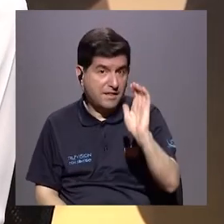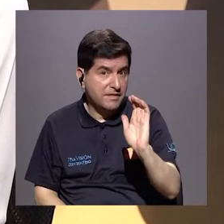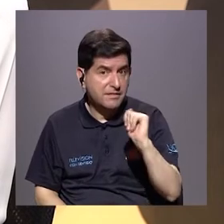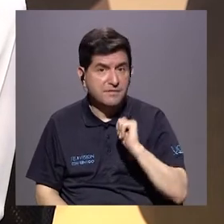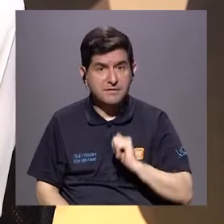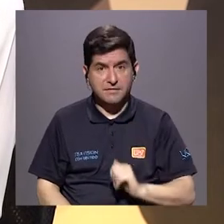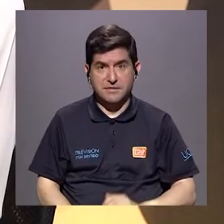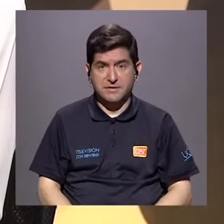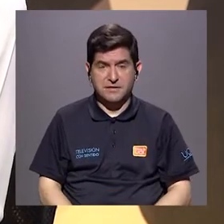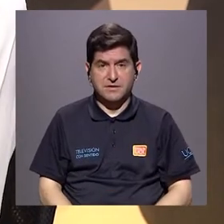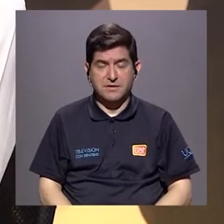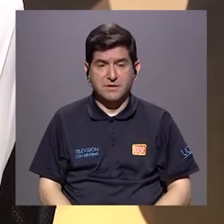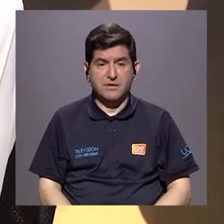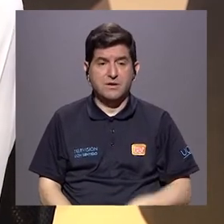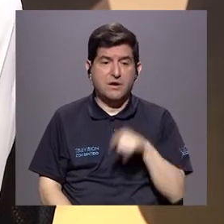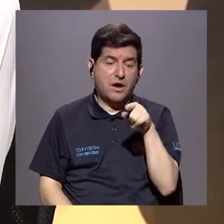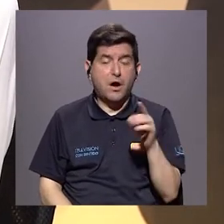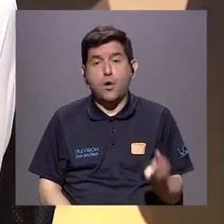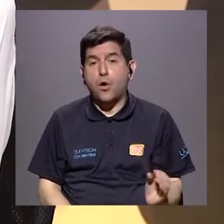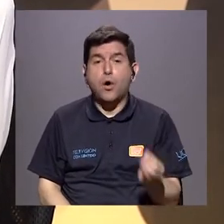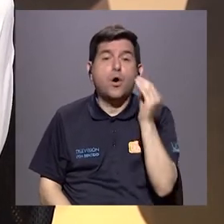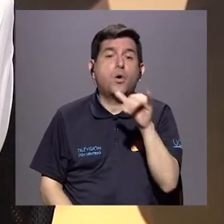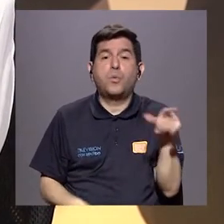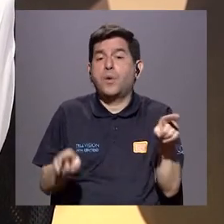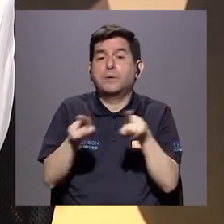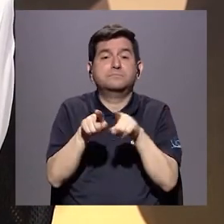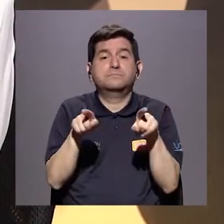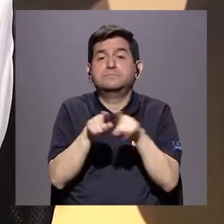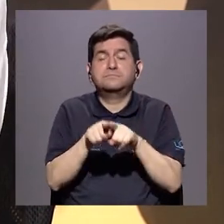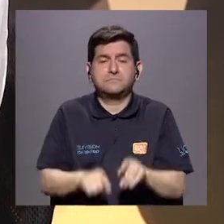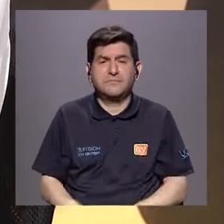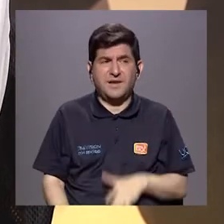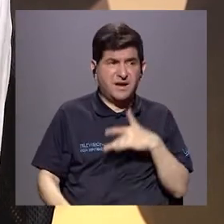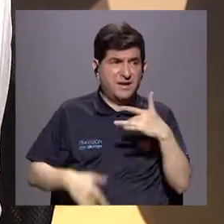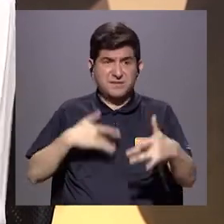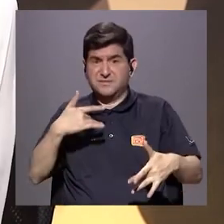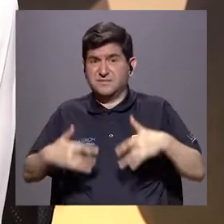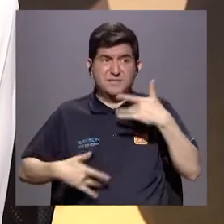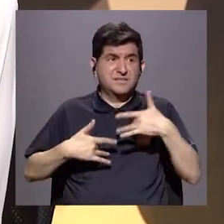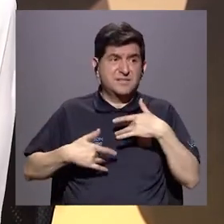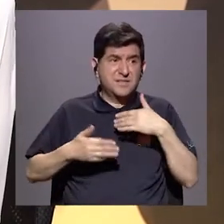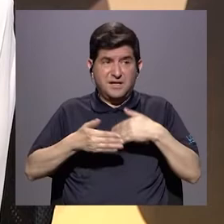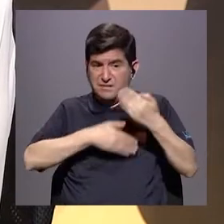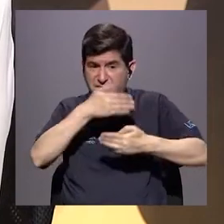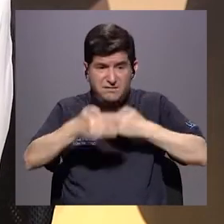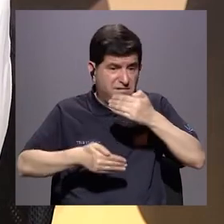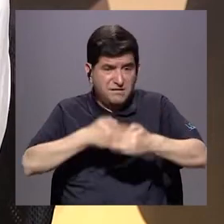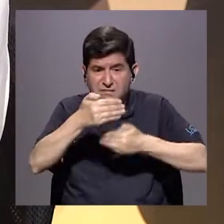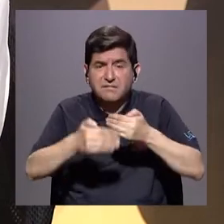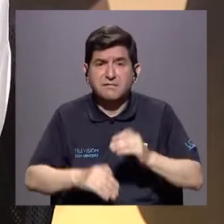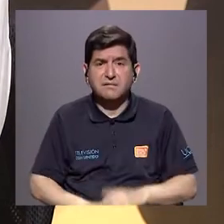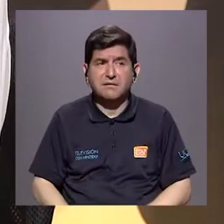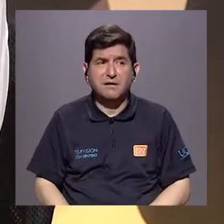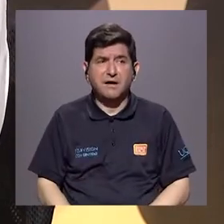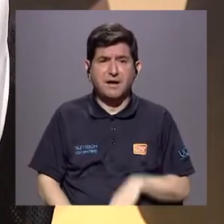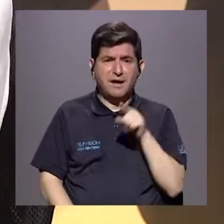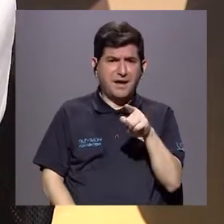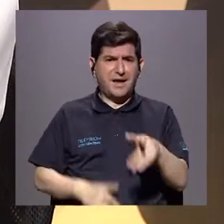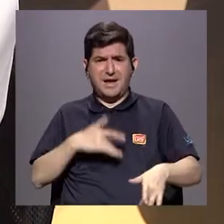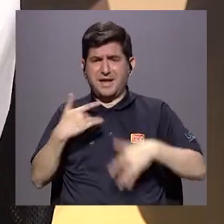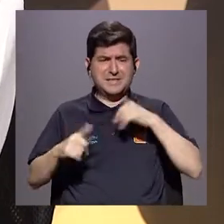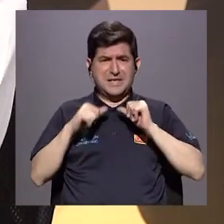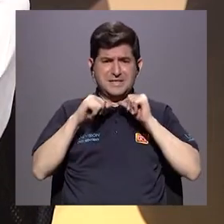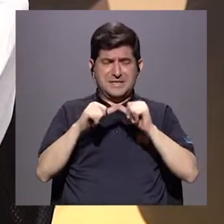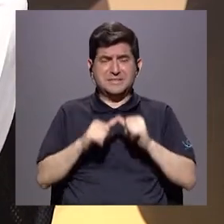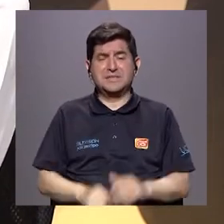o el adolescente, al sentirse en esa dinámica, siente que